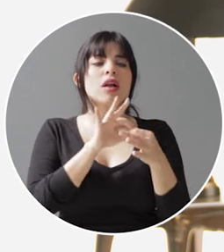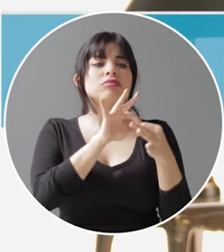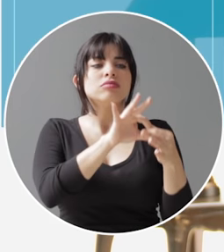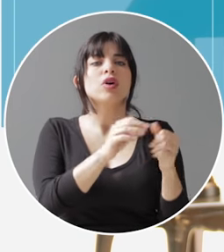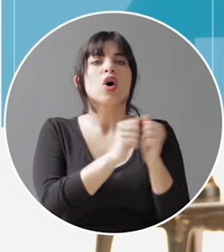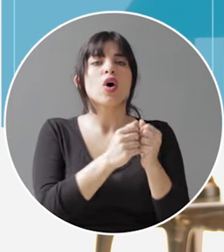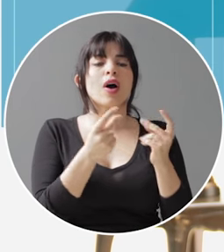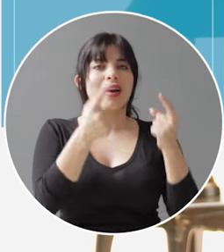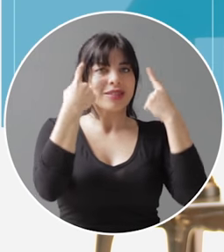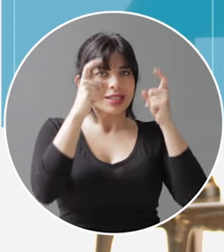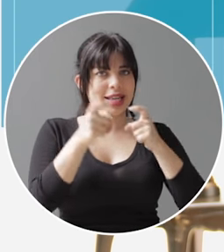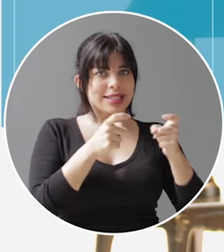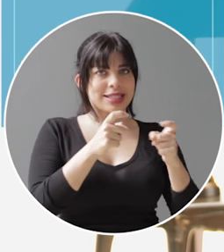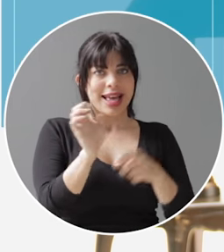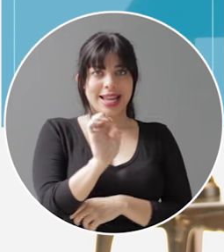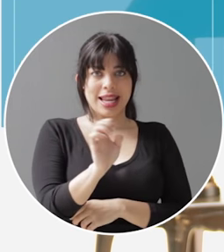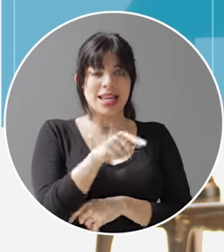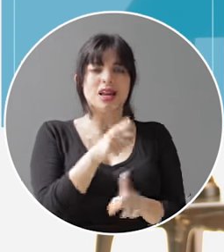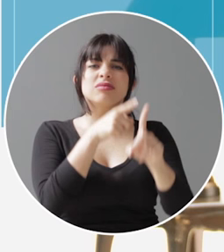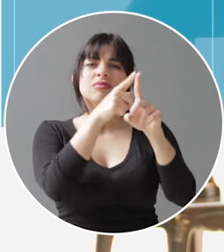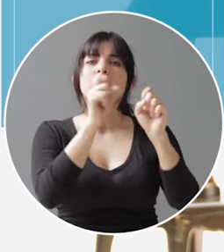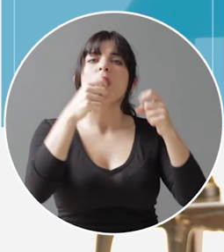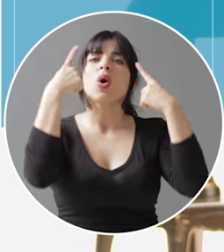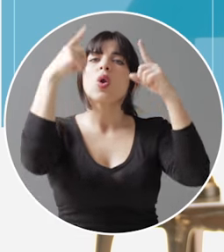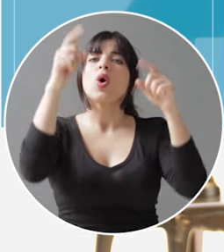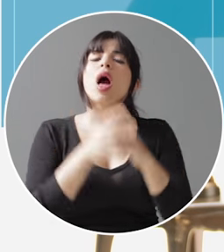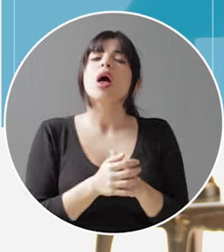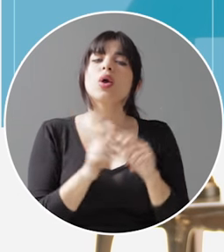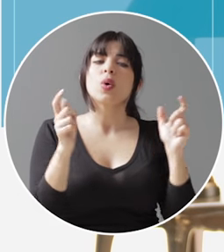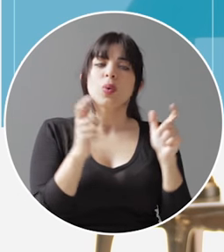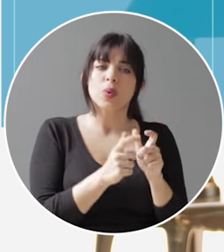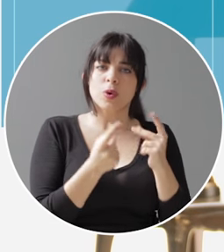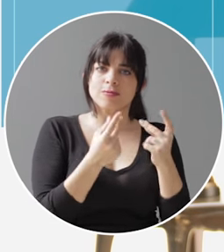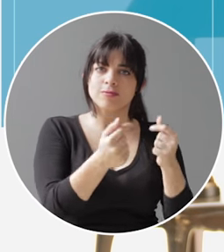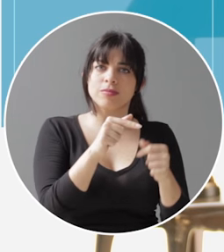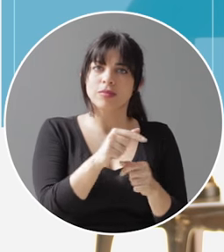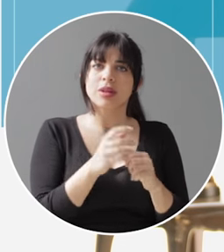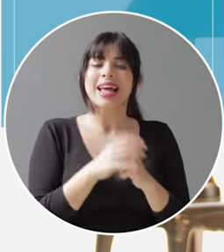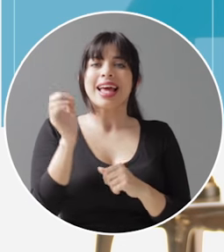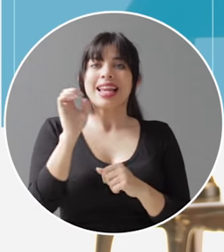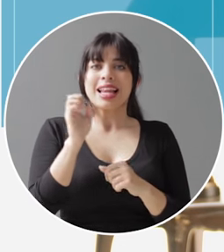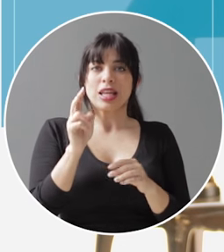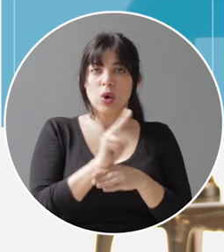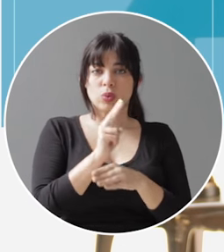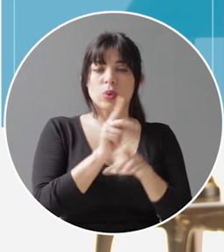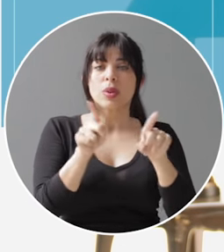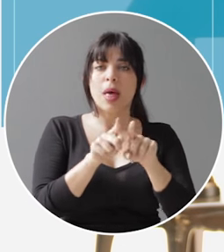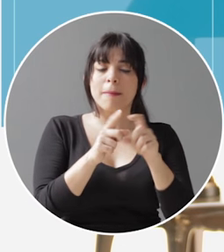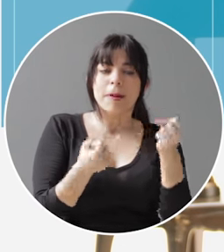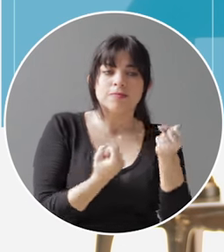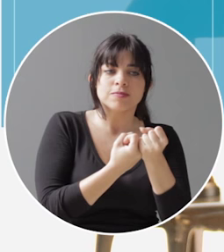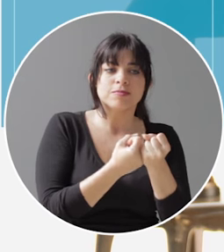relacionado con la eficiencia energética, con el propósito de lograr una reducción acelerada de la intensidad energética y